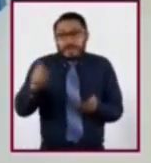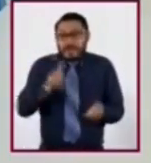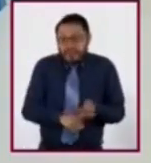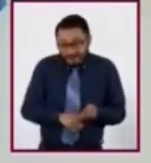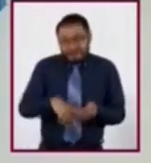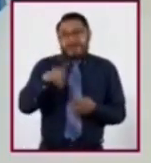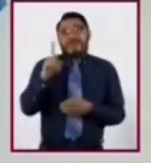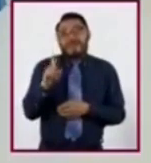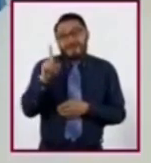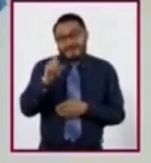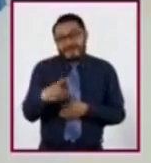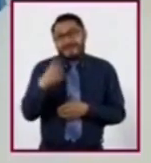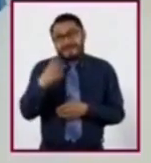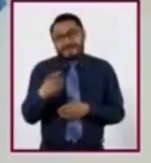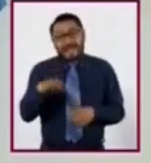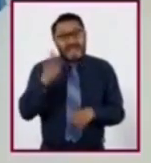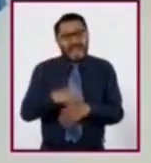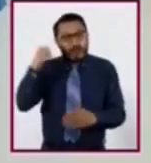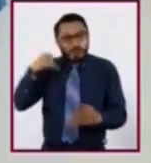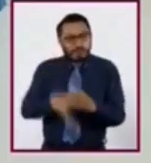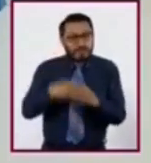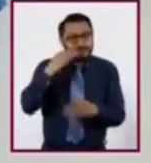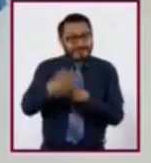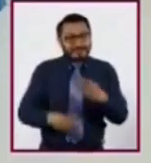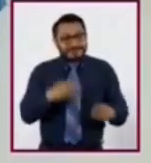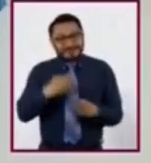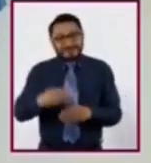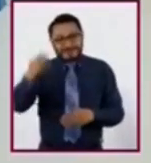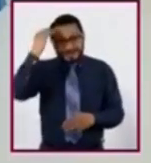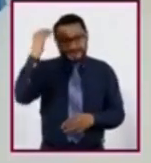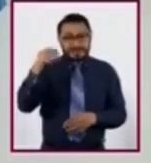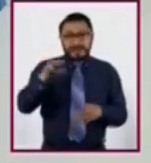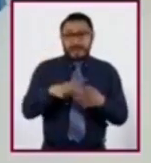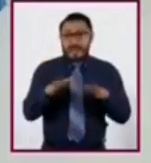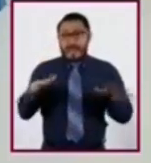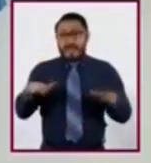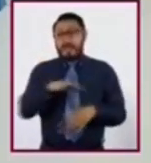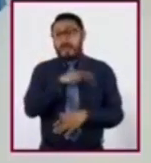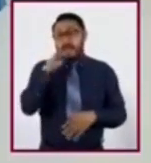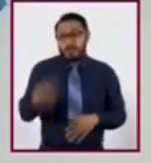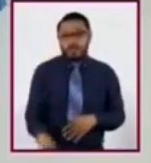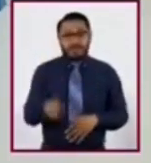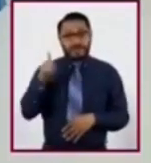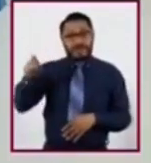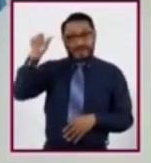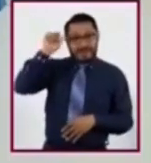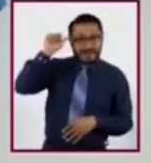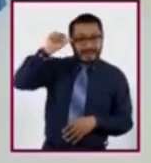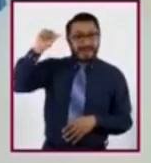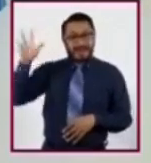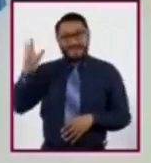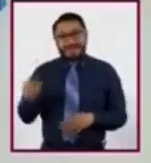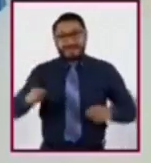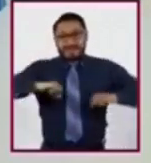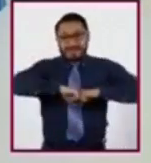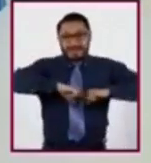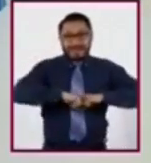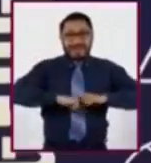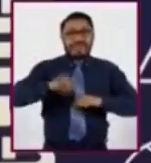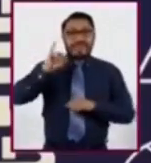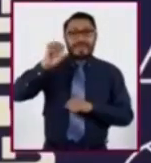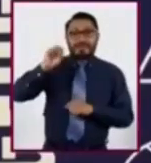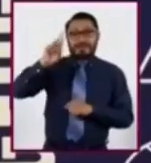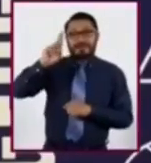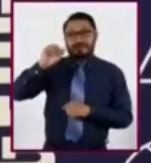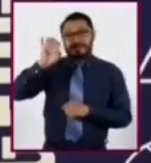La depresión más profunda del mundo es conocida como el Mar Muerto y se encuentra en Asia, entre Israel y Jordania.